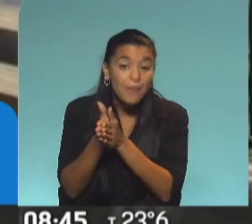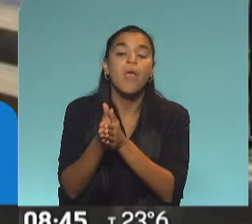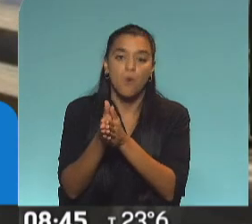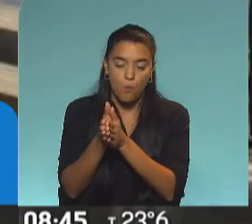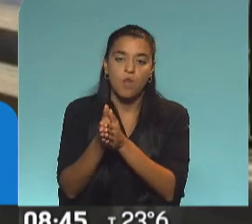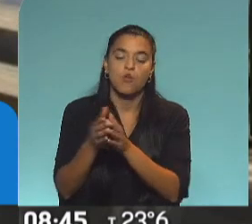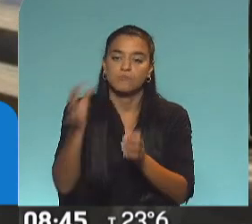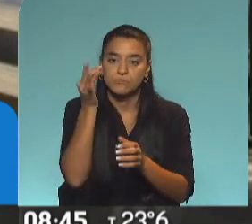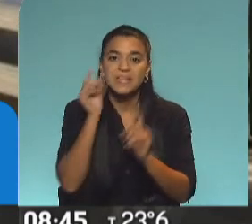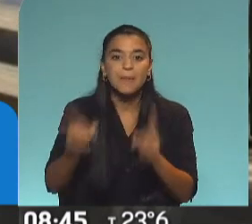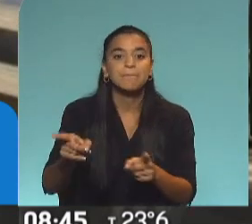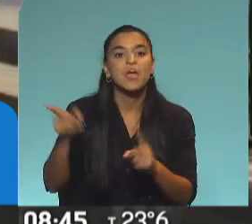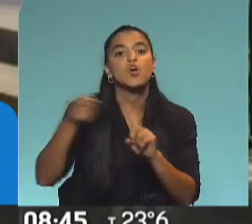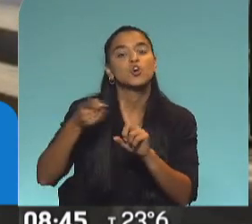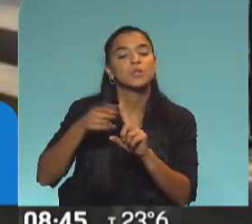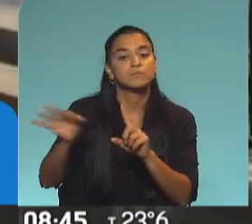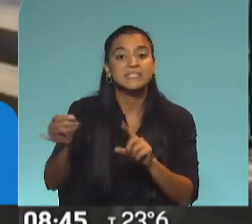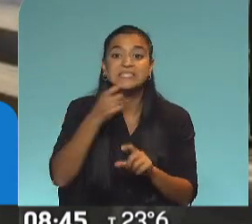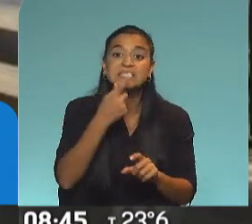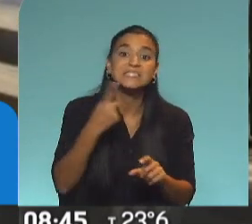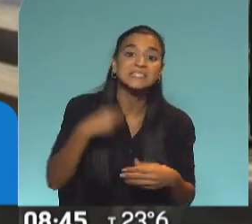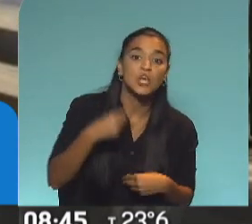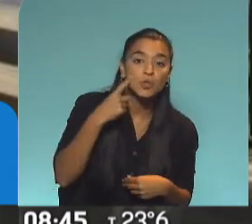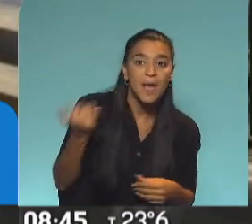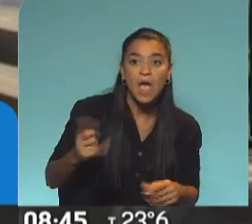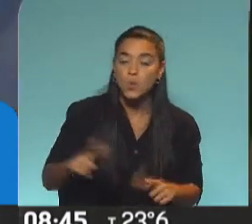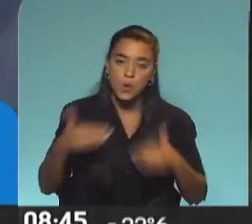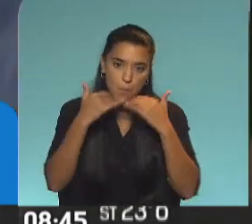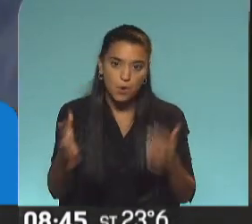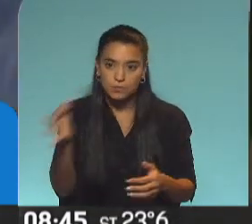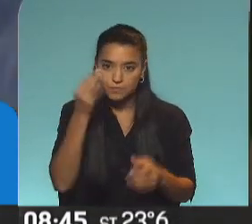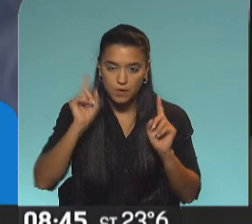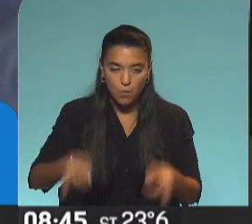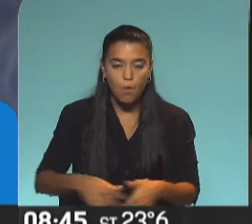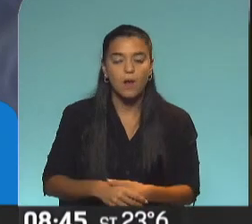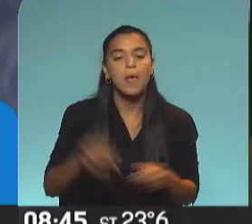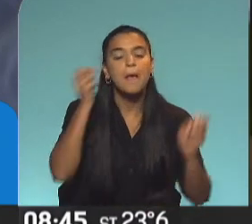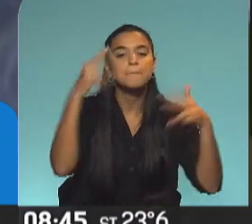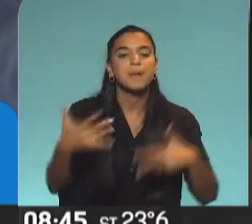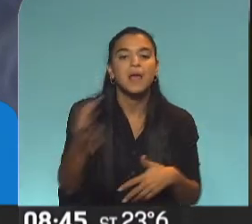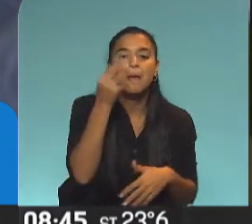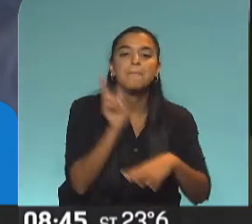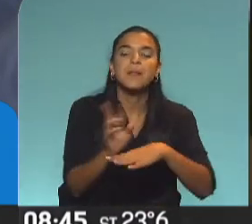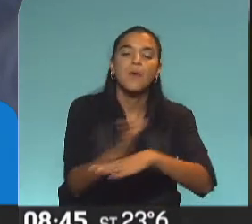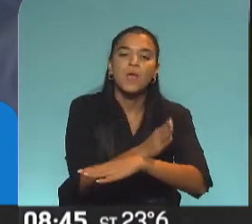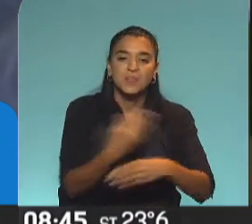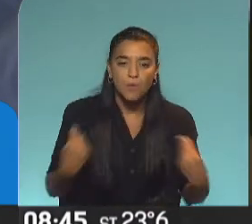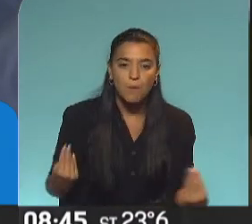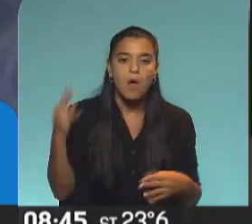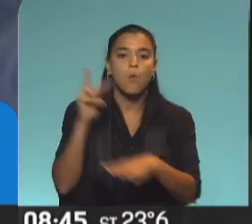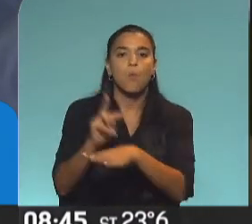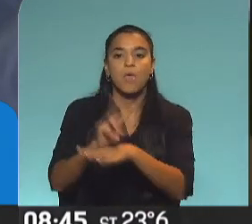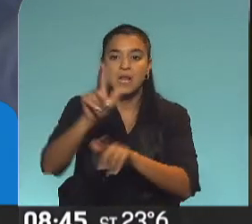contactos estrechos también tengan o no síntomas. A esto le sumamos un plan de testeos preventivos para cuidar a los que nos